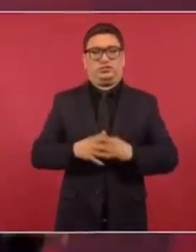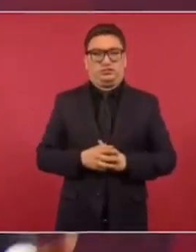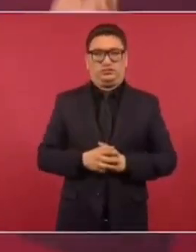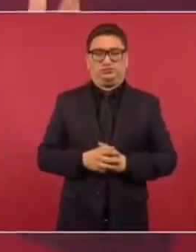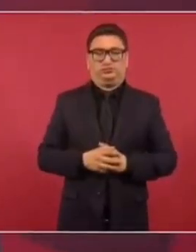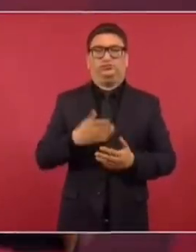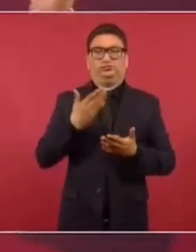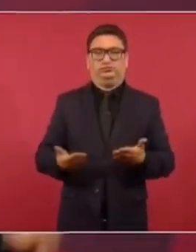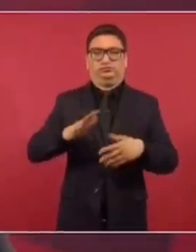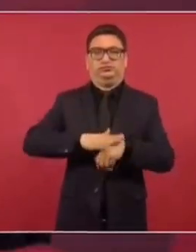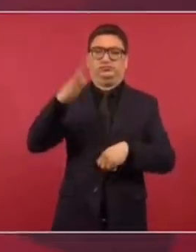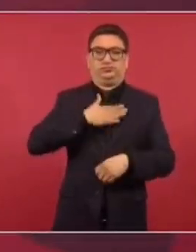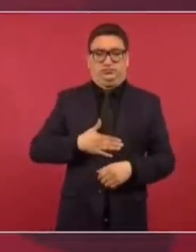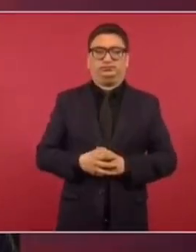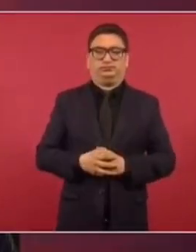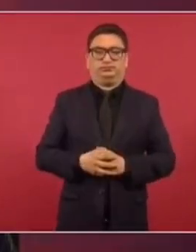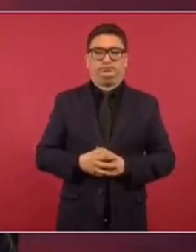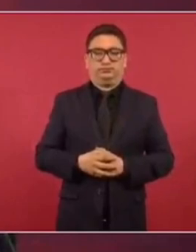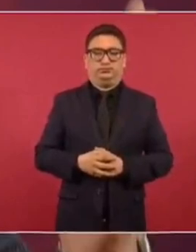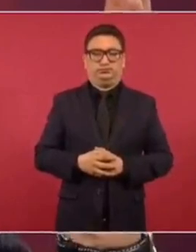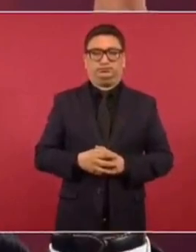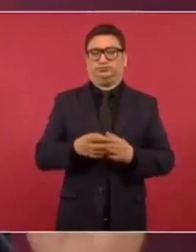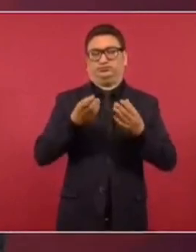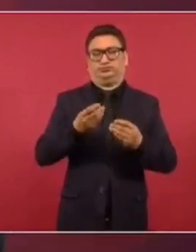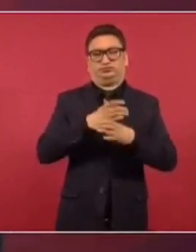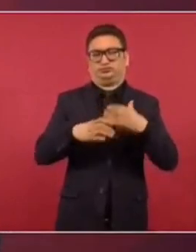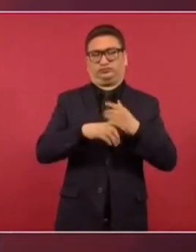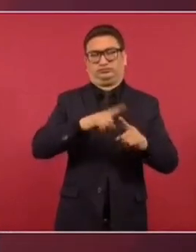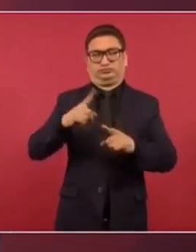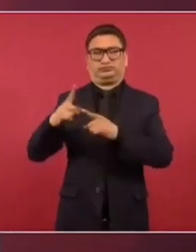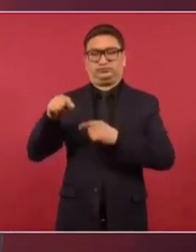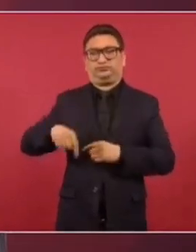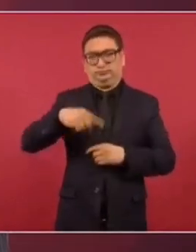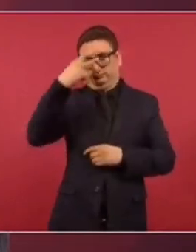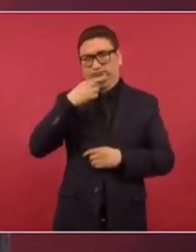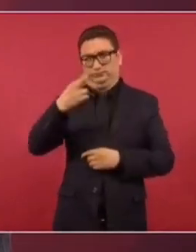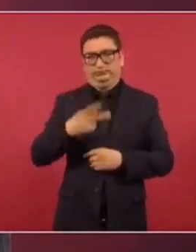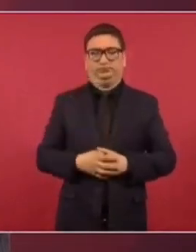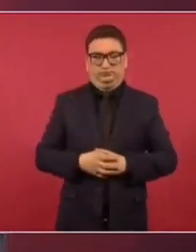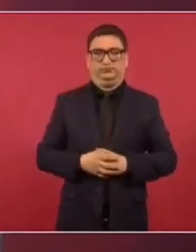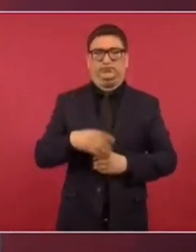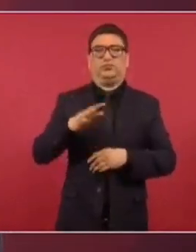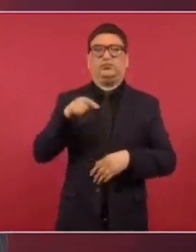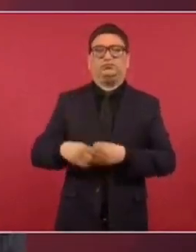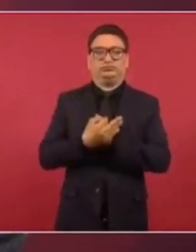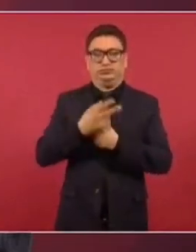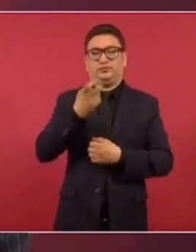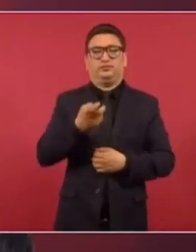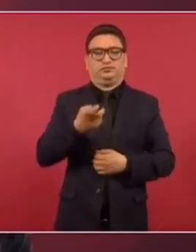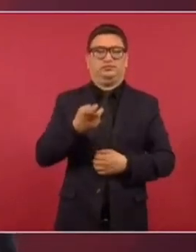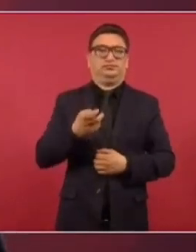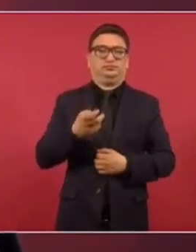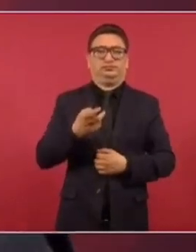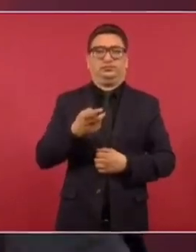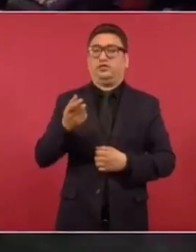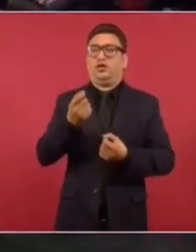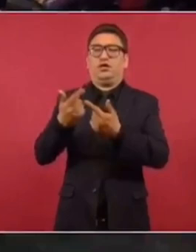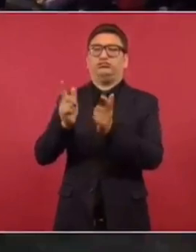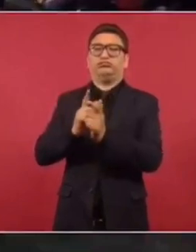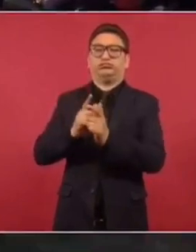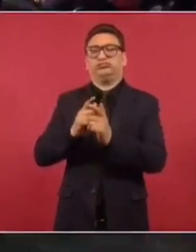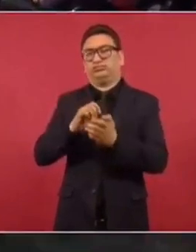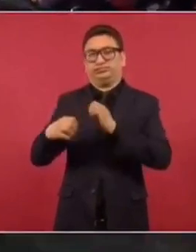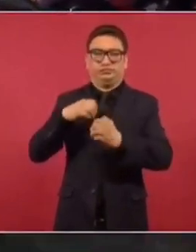en este país ahora hay más justicia que en Estados Unidos y muchas otras cosas que tenemos a favor. Por eso la oposición